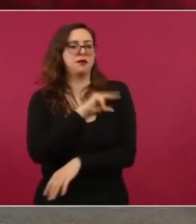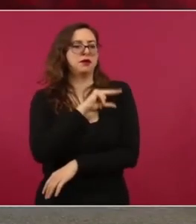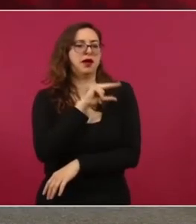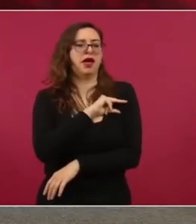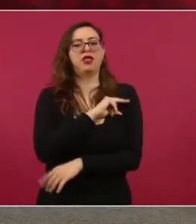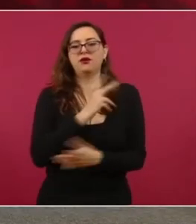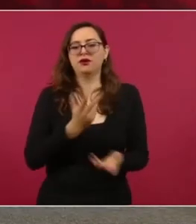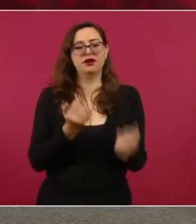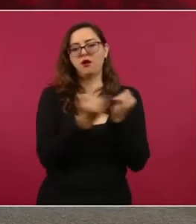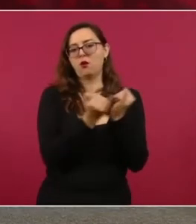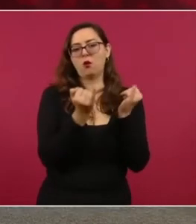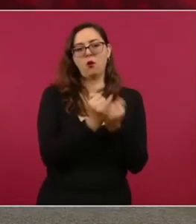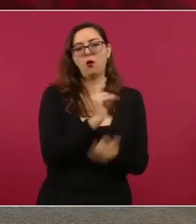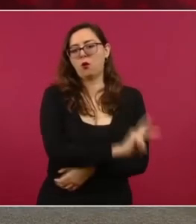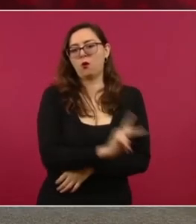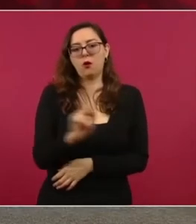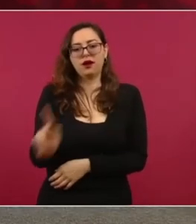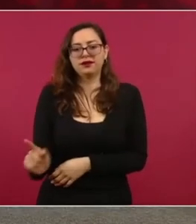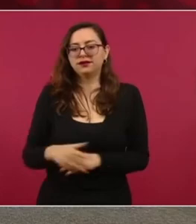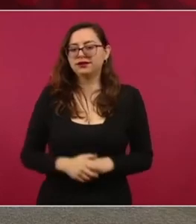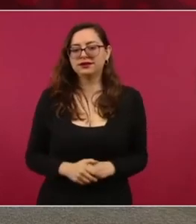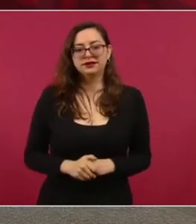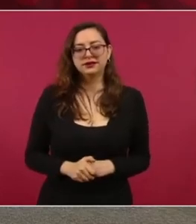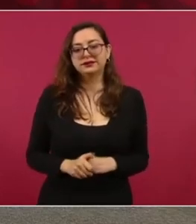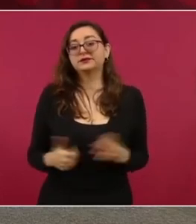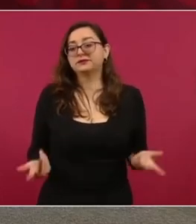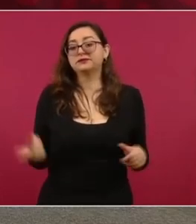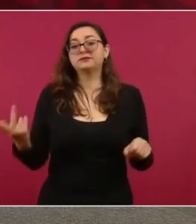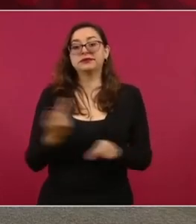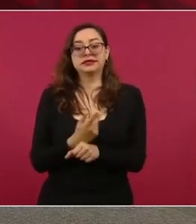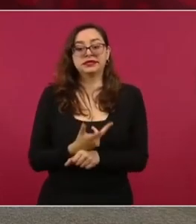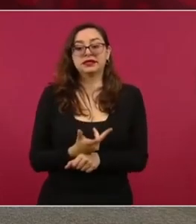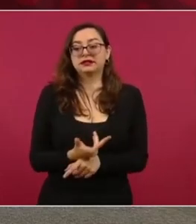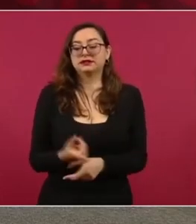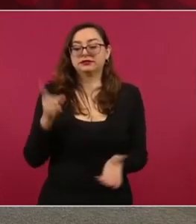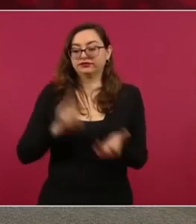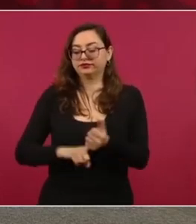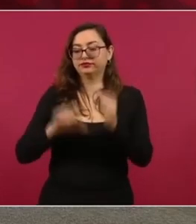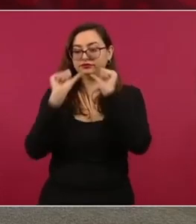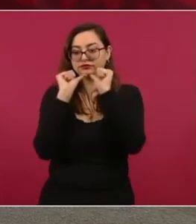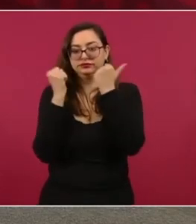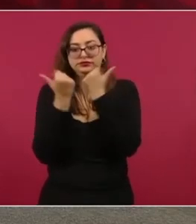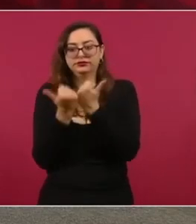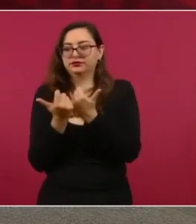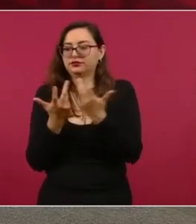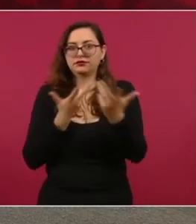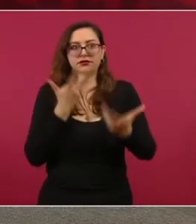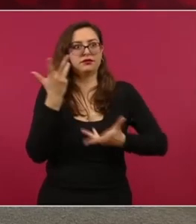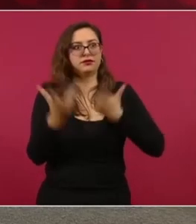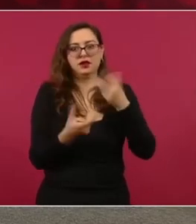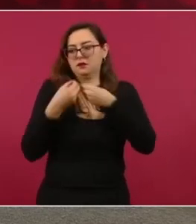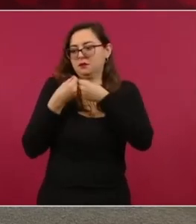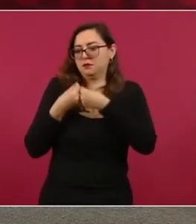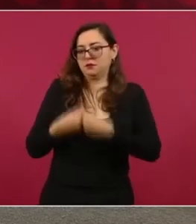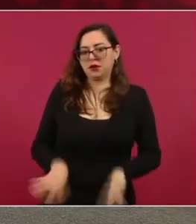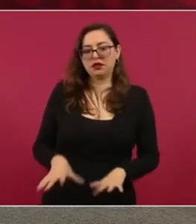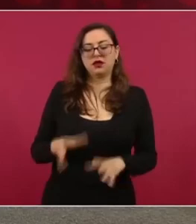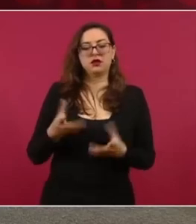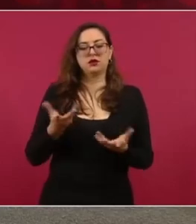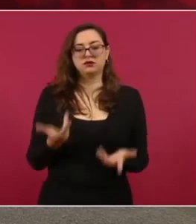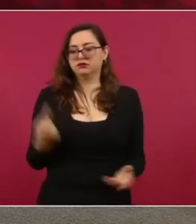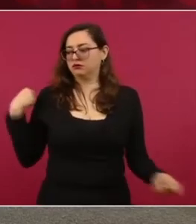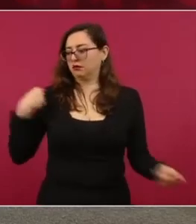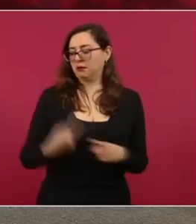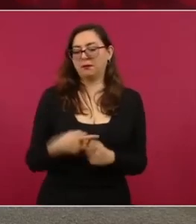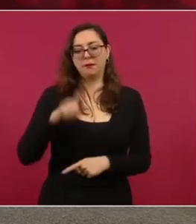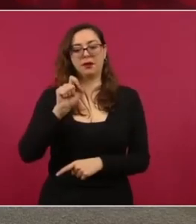pues bueno, le quitaron el patrimonio a muchos asociados del Club Chivas. Hasta el día de hoy, 20